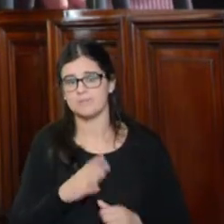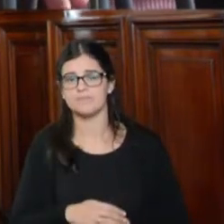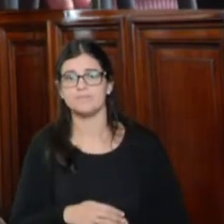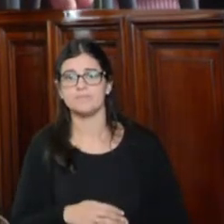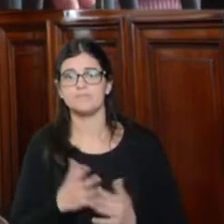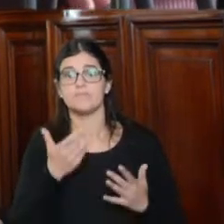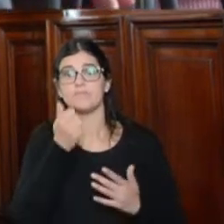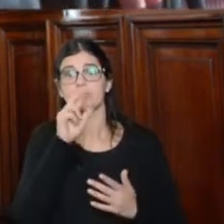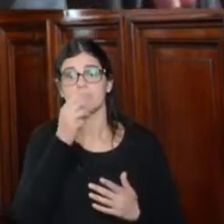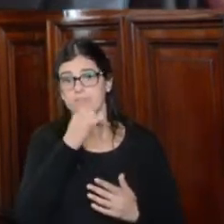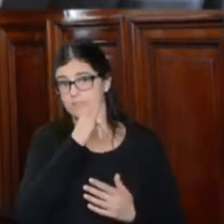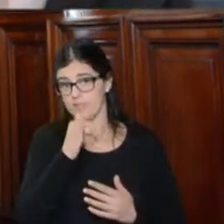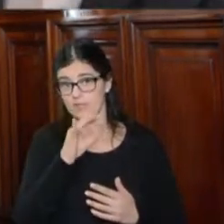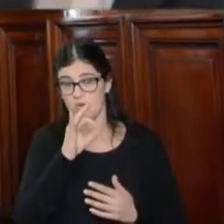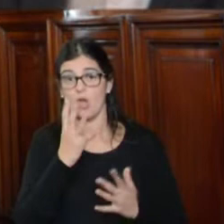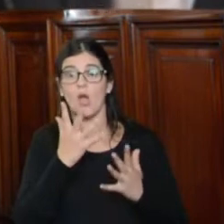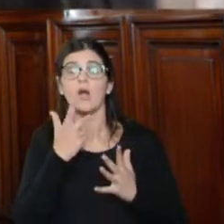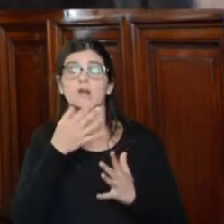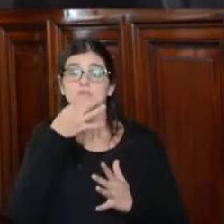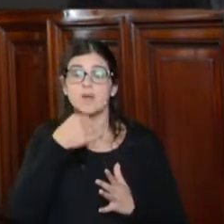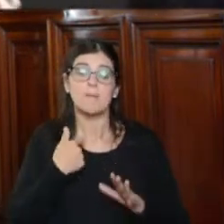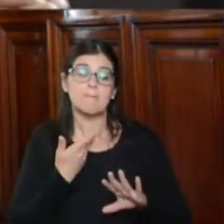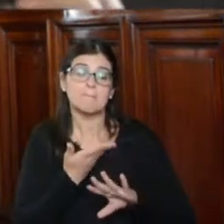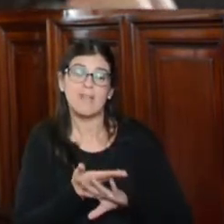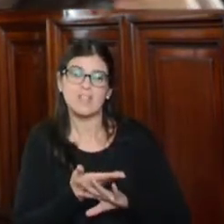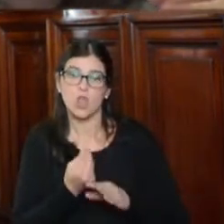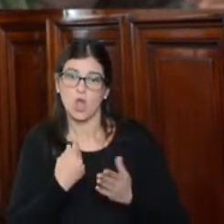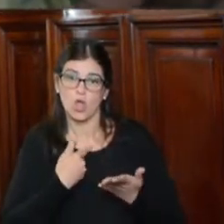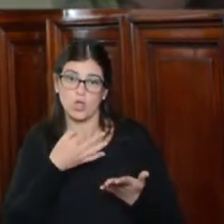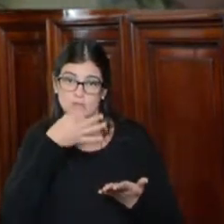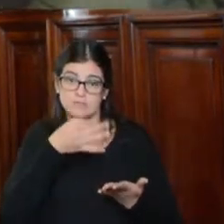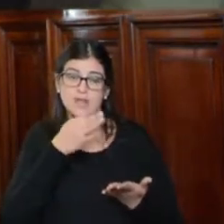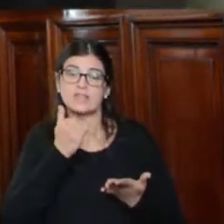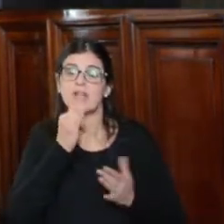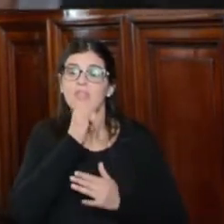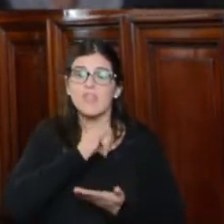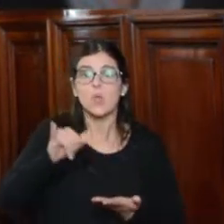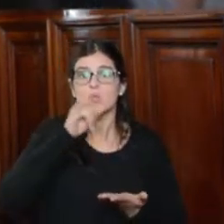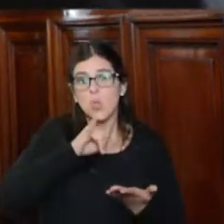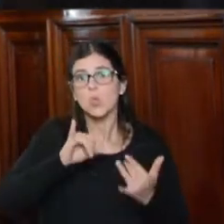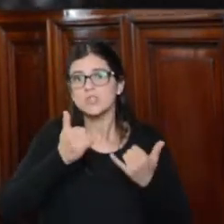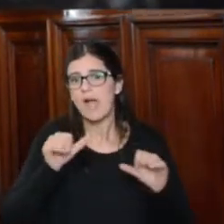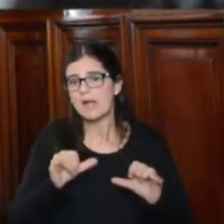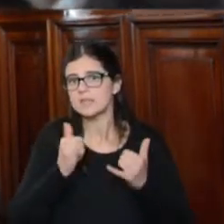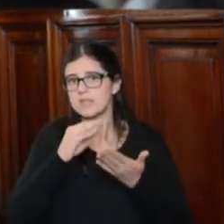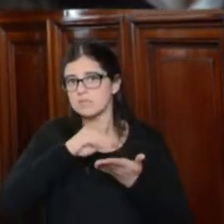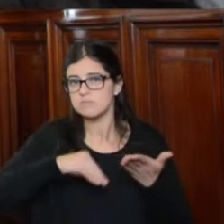Sí, buenos días. Voy a formular el petitorio que en base a las denuncias que se han realizado